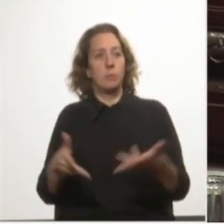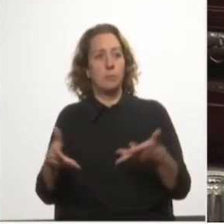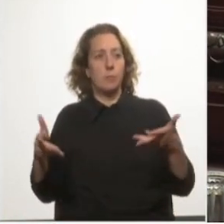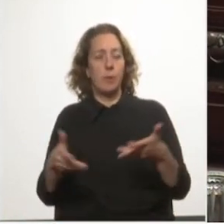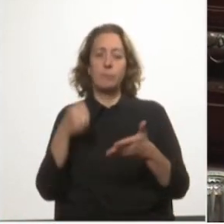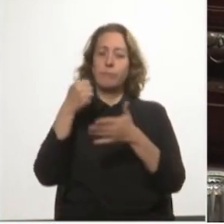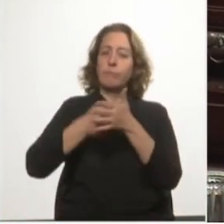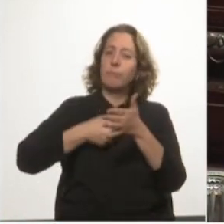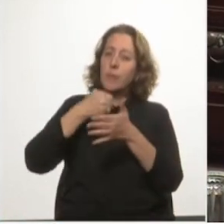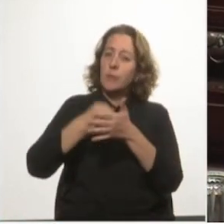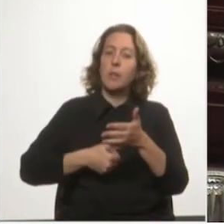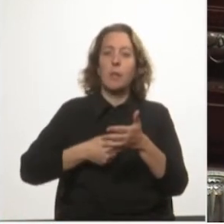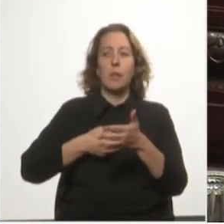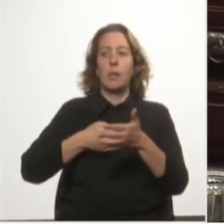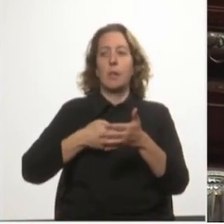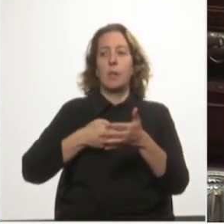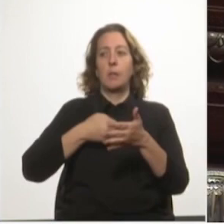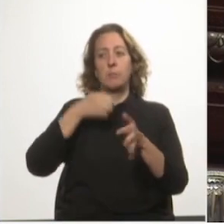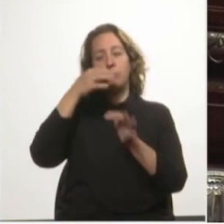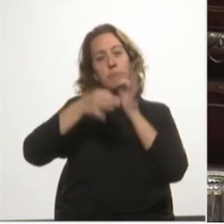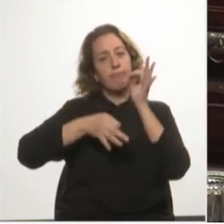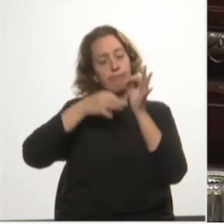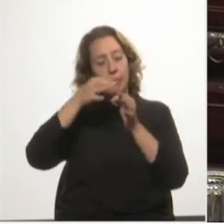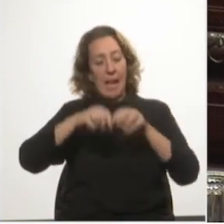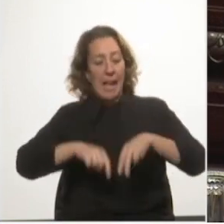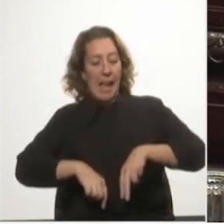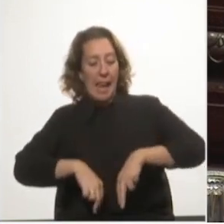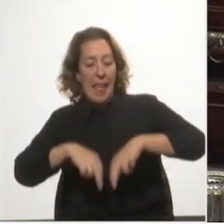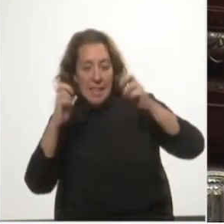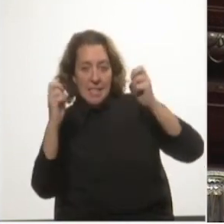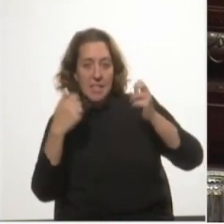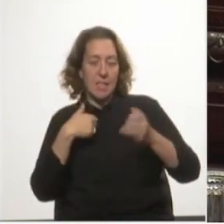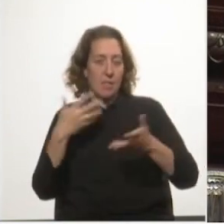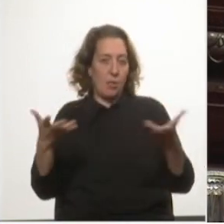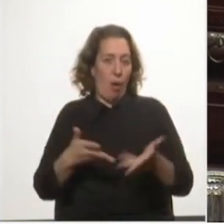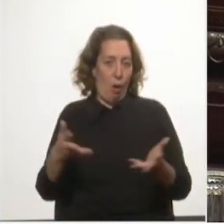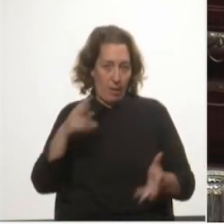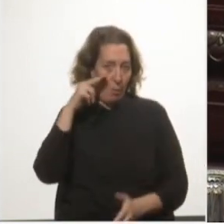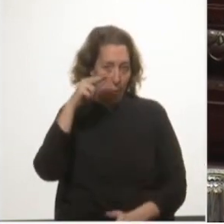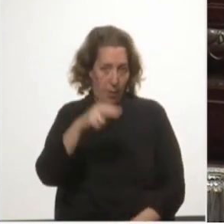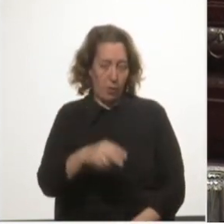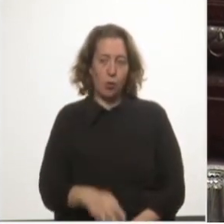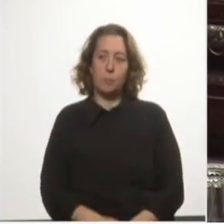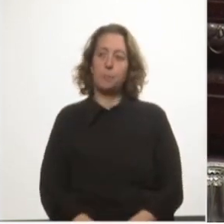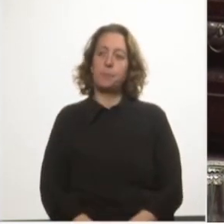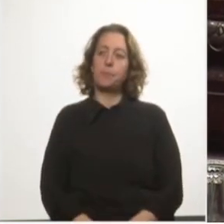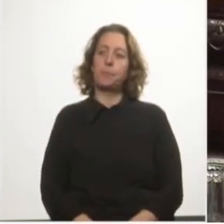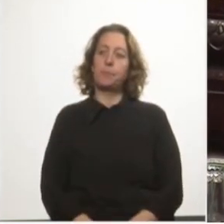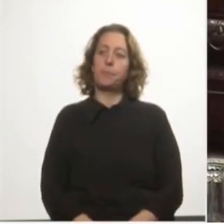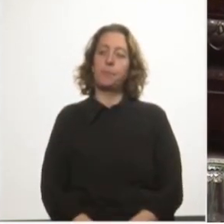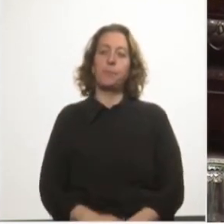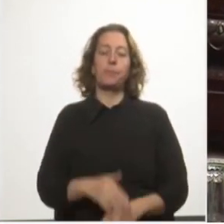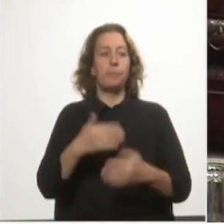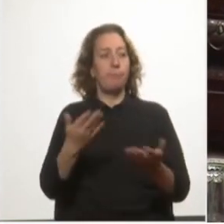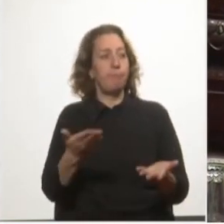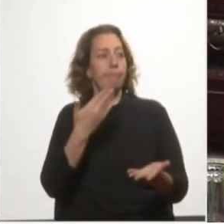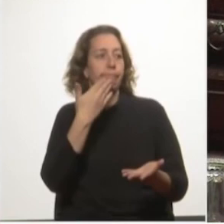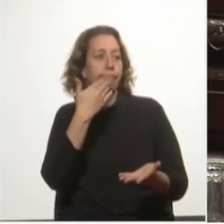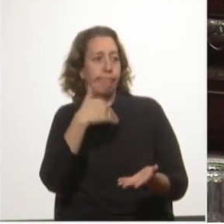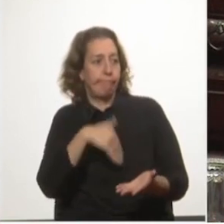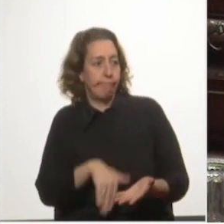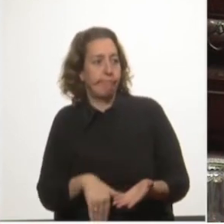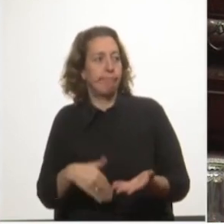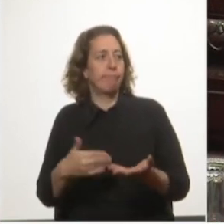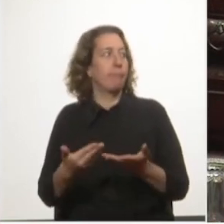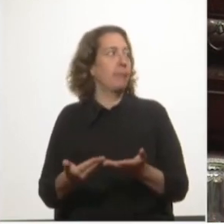contribuir al análisis de lo que estamos viendo sobre el entendido de que